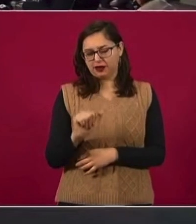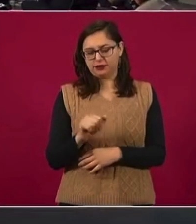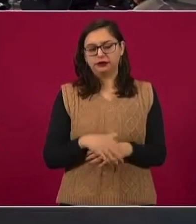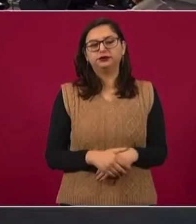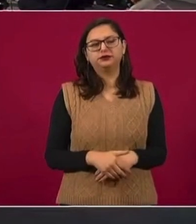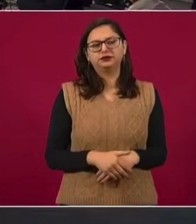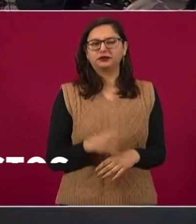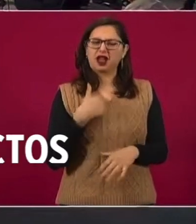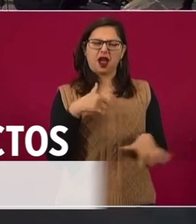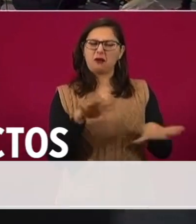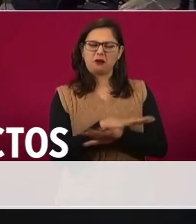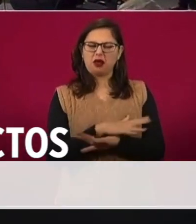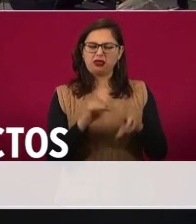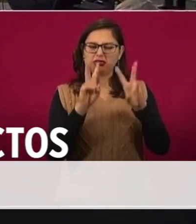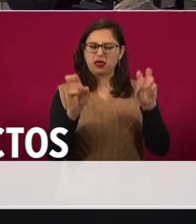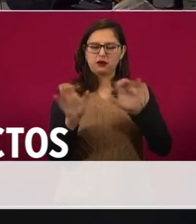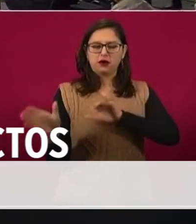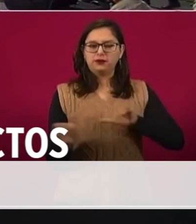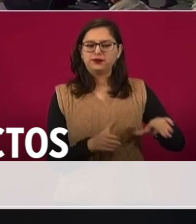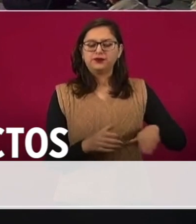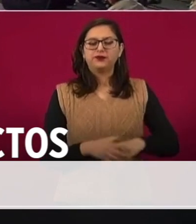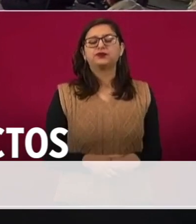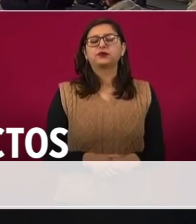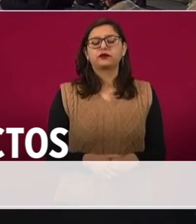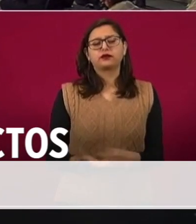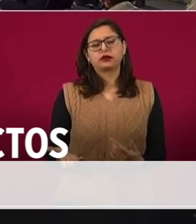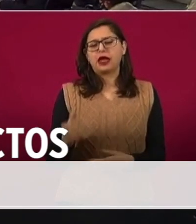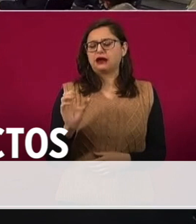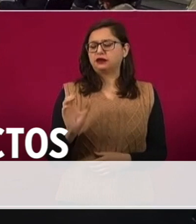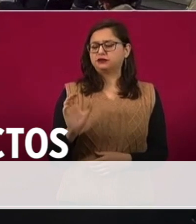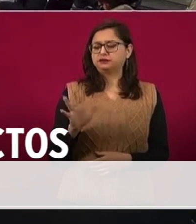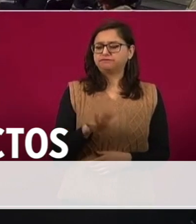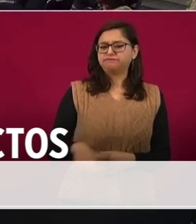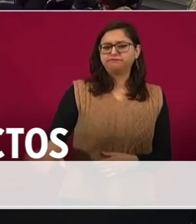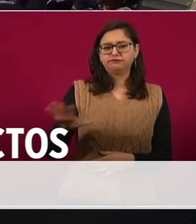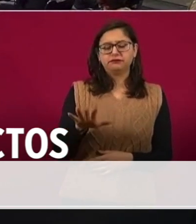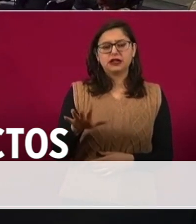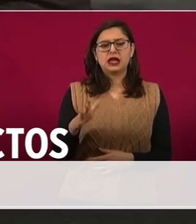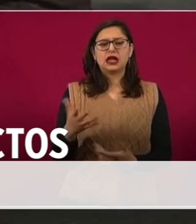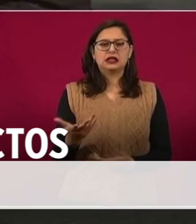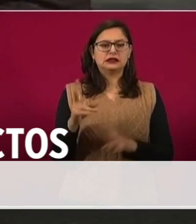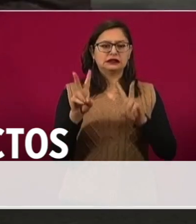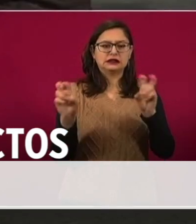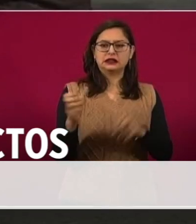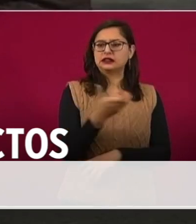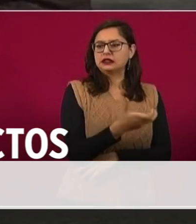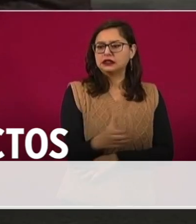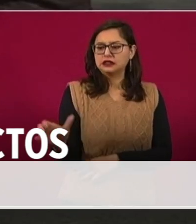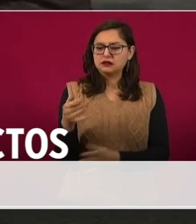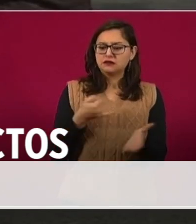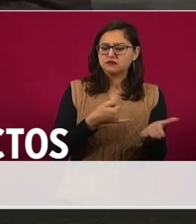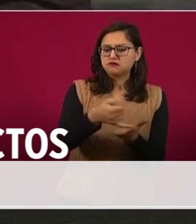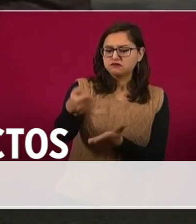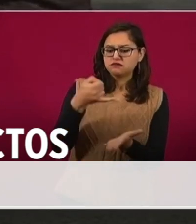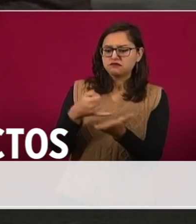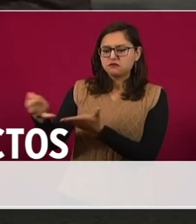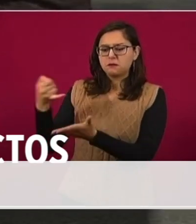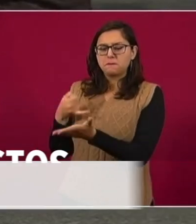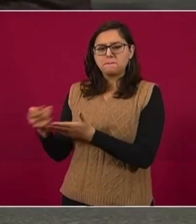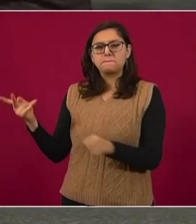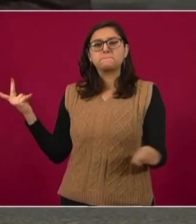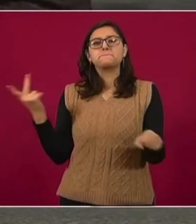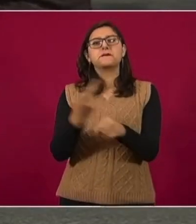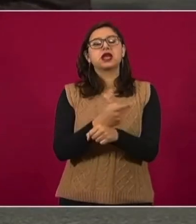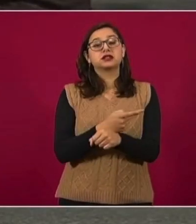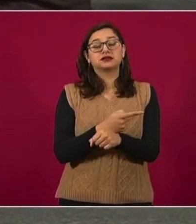Este fin de semana se da a conocer por parte de la Secretaría de Agricultura un tema polémico, el tema del aguacate. Hay una